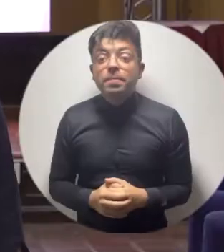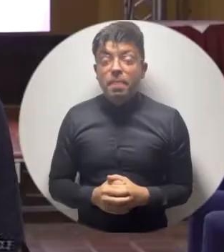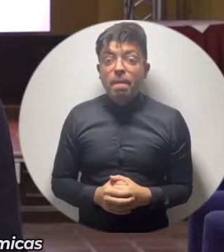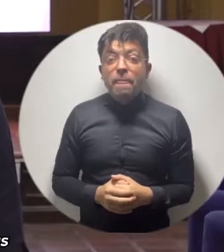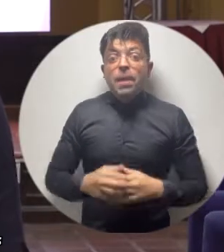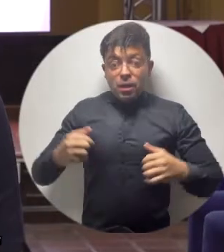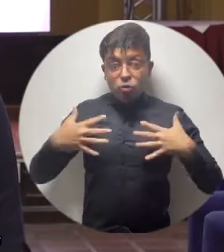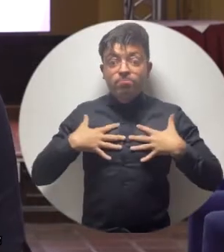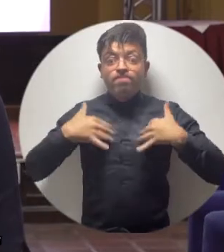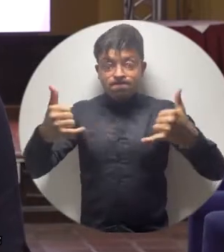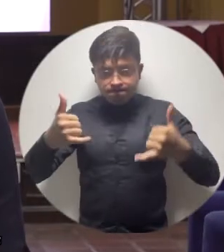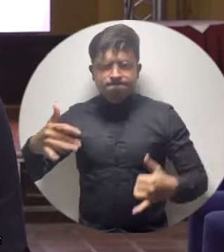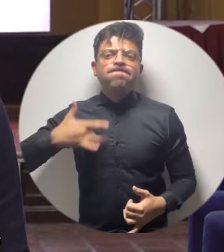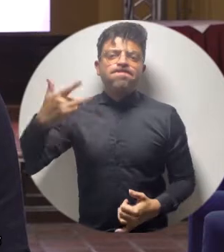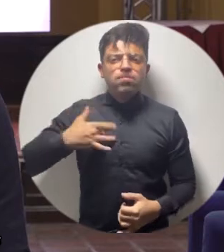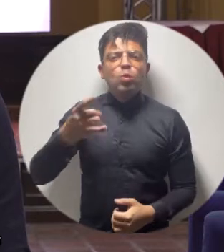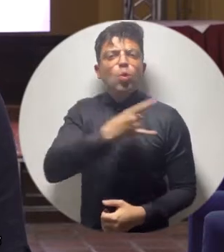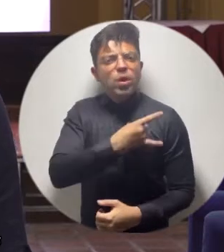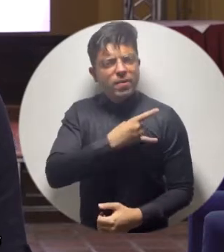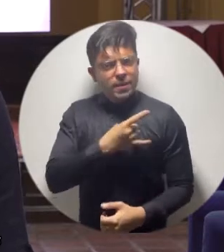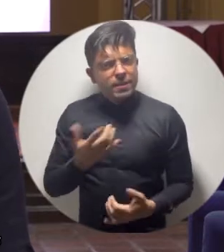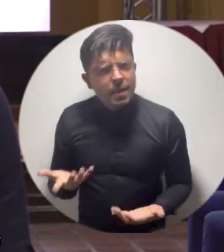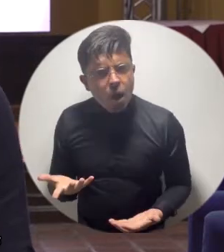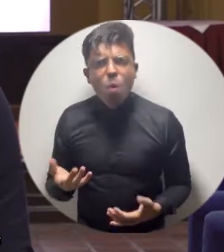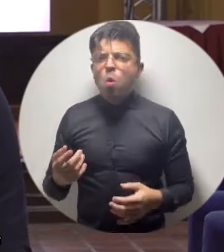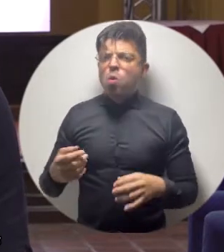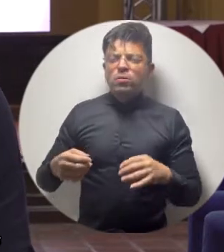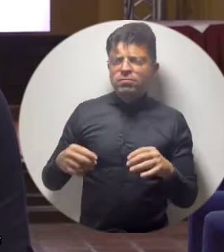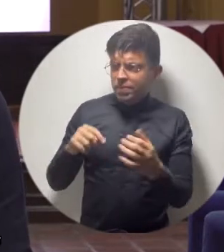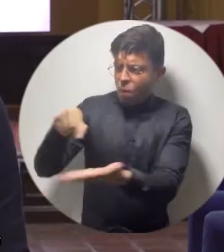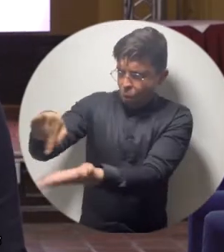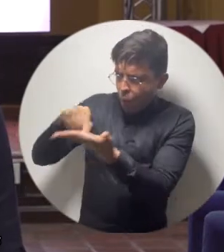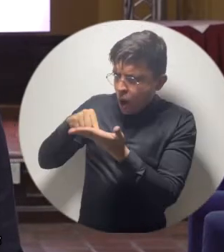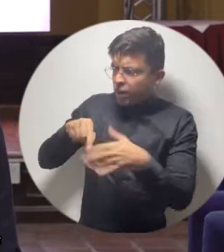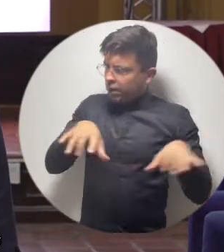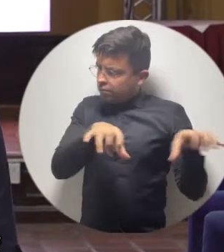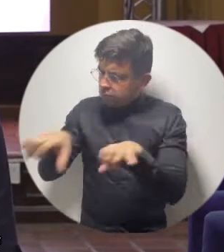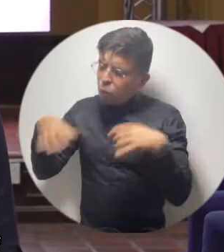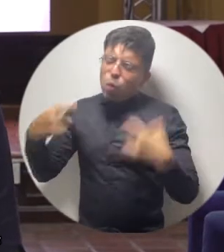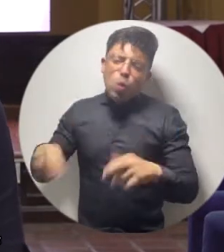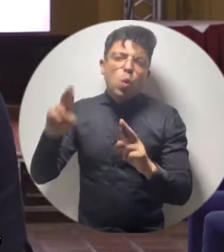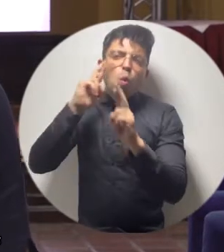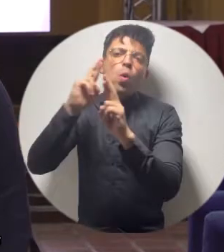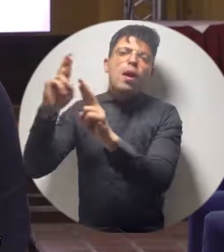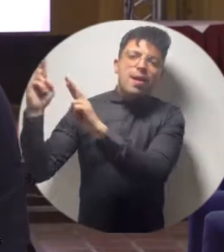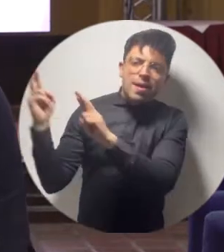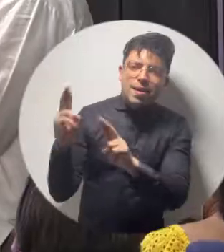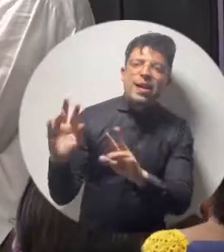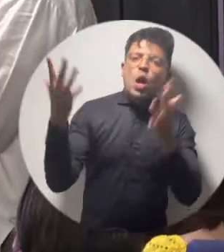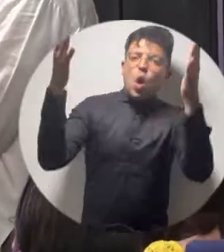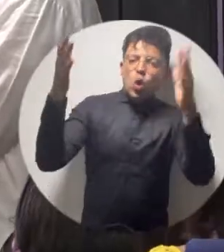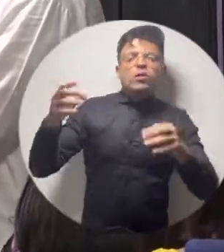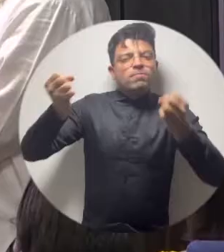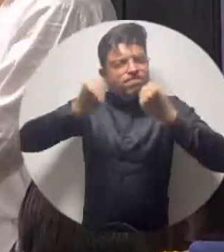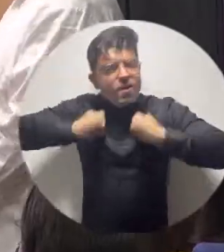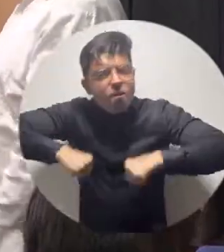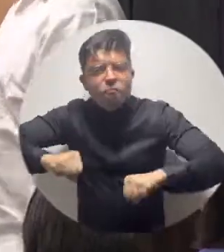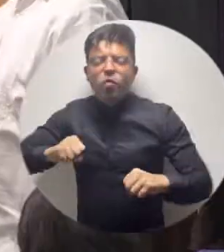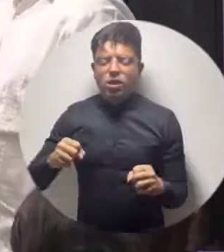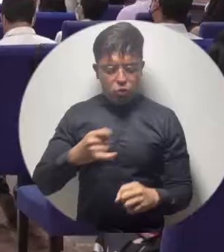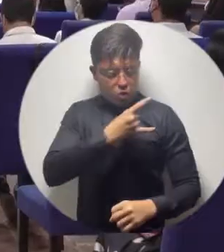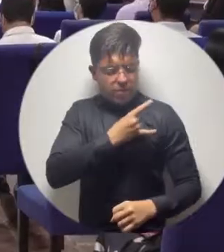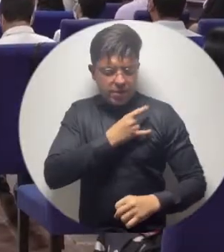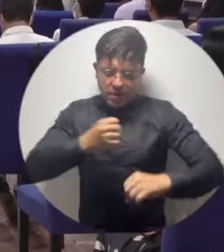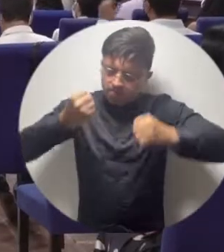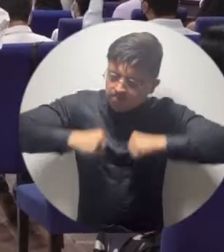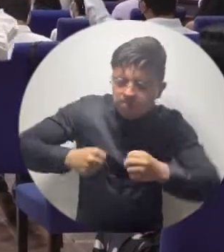feliz porque la universidad, a través de estos actos, está reconociendo todo el esfuerzo que le